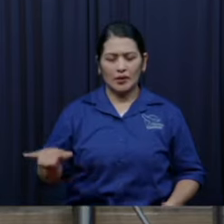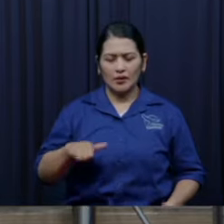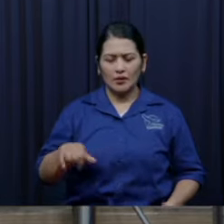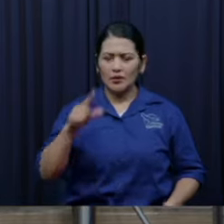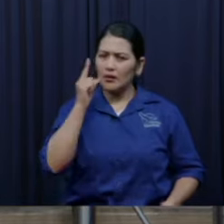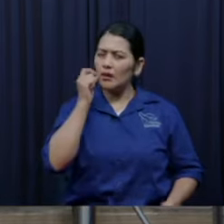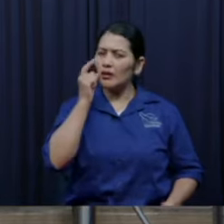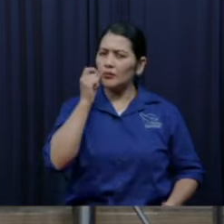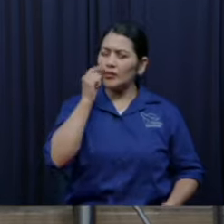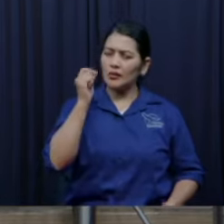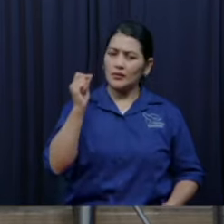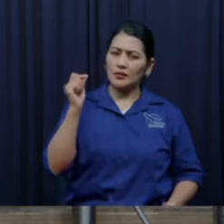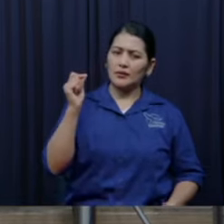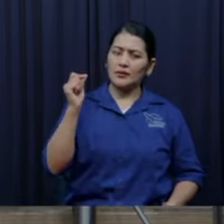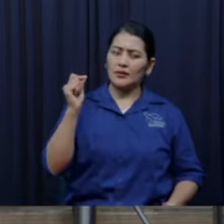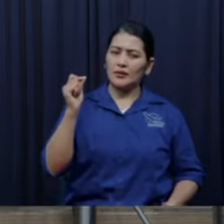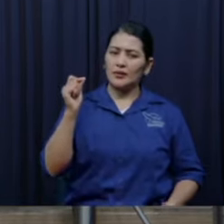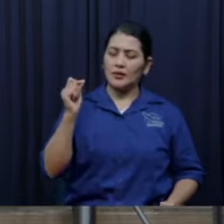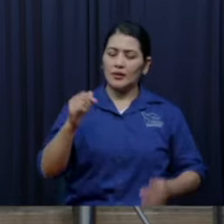le sacan raja